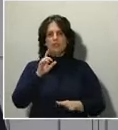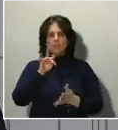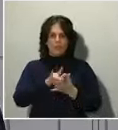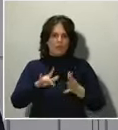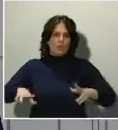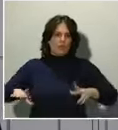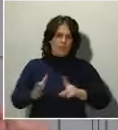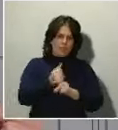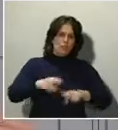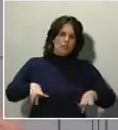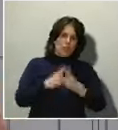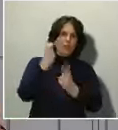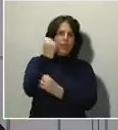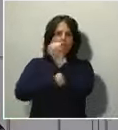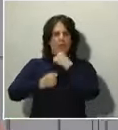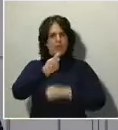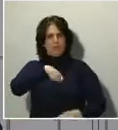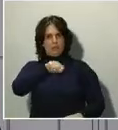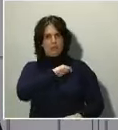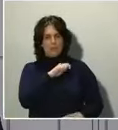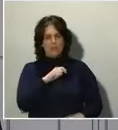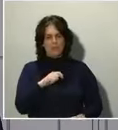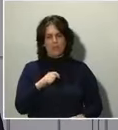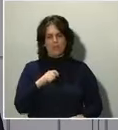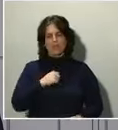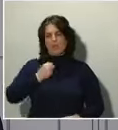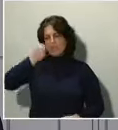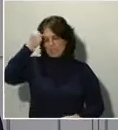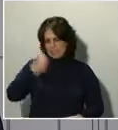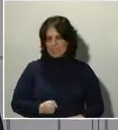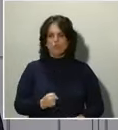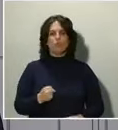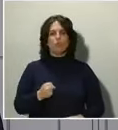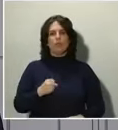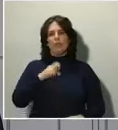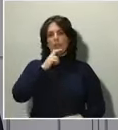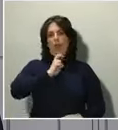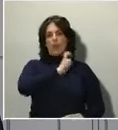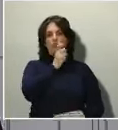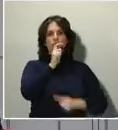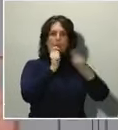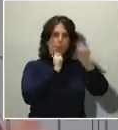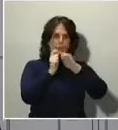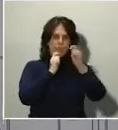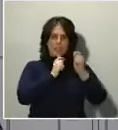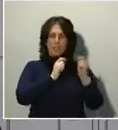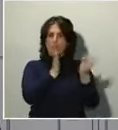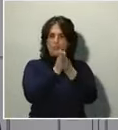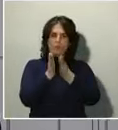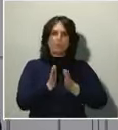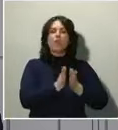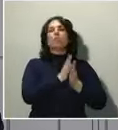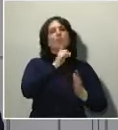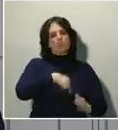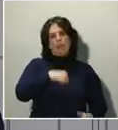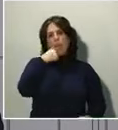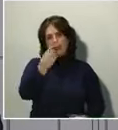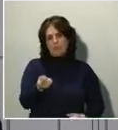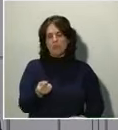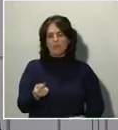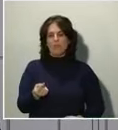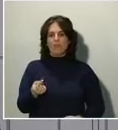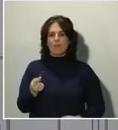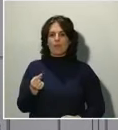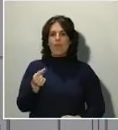de nuestro país. Insisto, y se ha dicho antes por parte de otros periodistas, de otros colegas periodistas, también a nivel europeo. Hoy tengo la oportunidad de